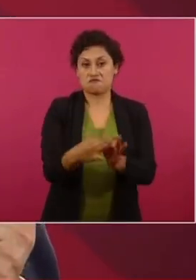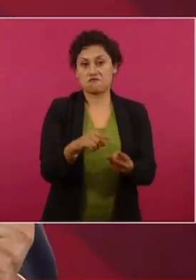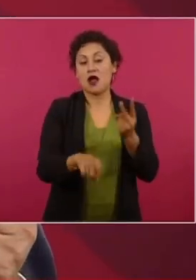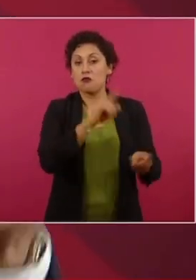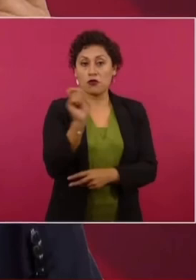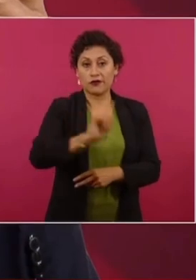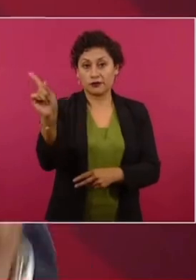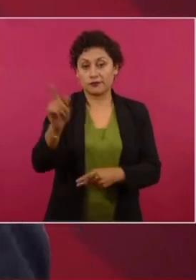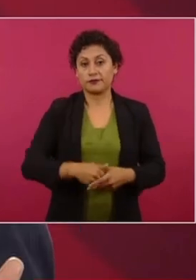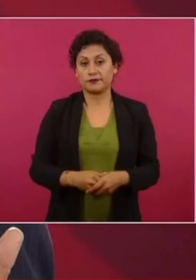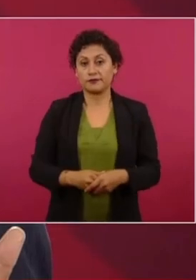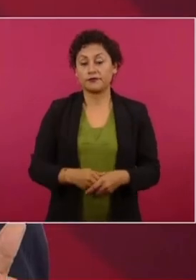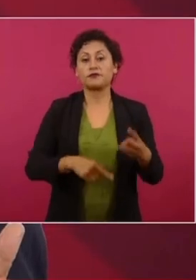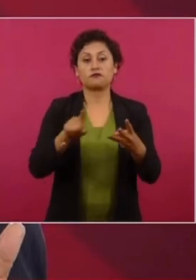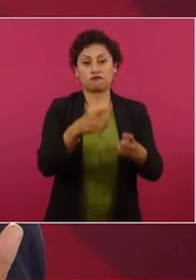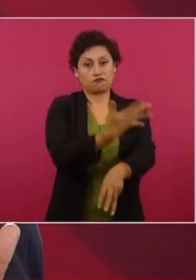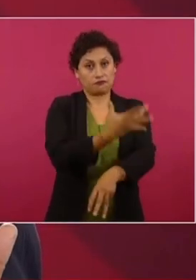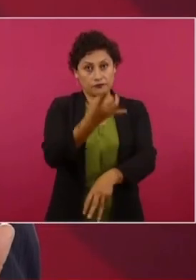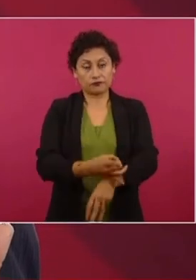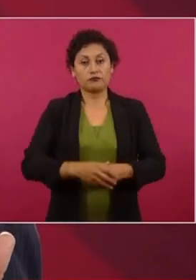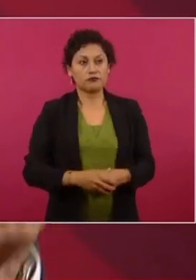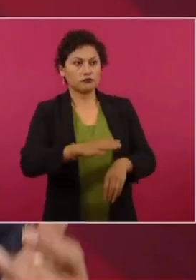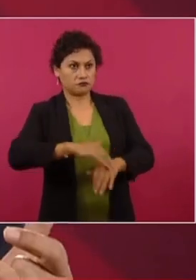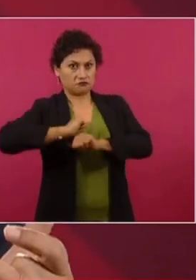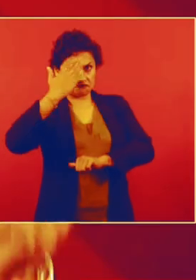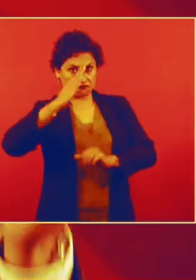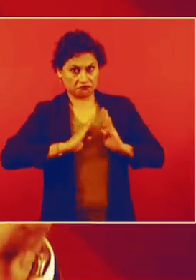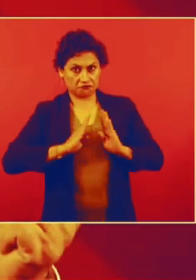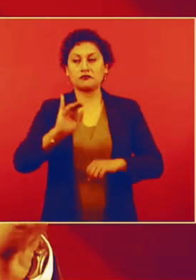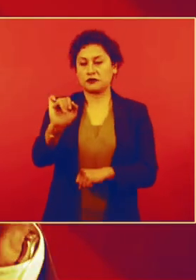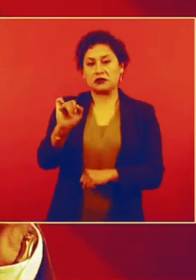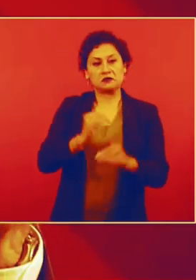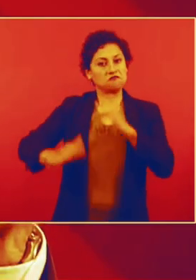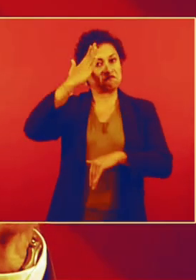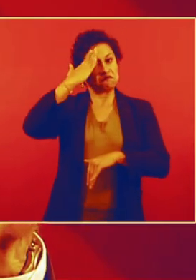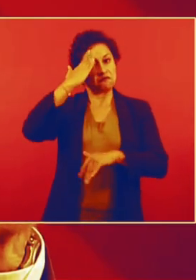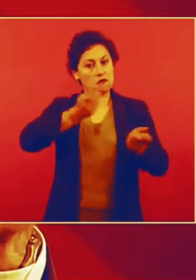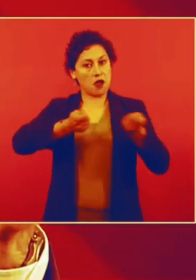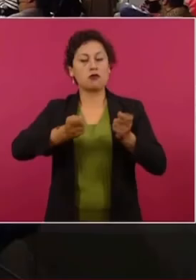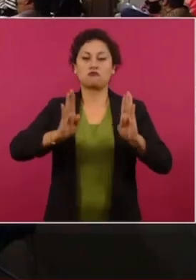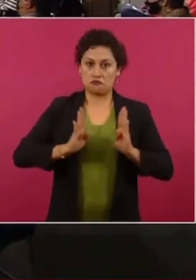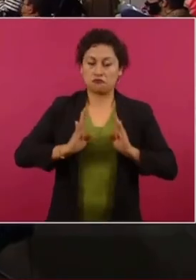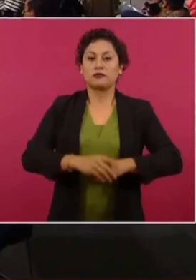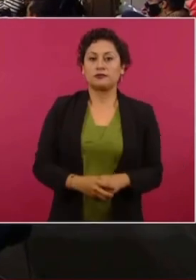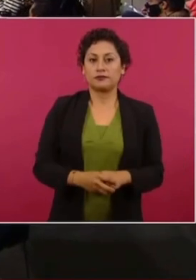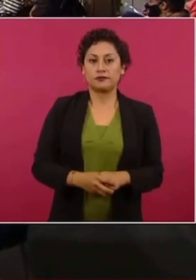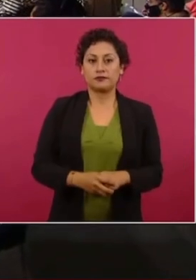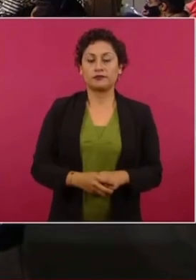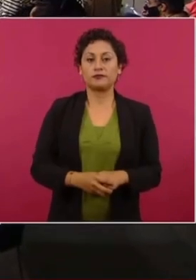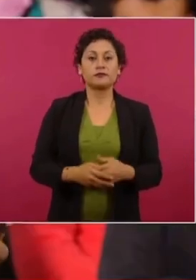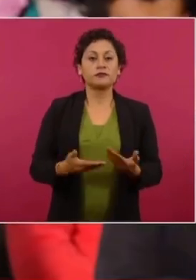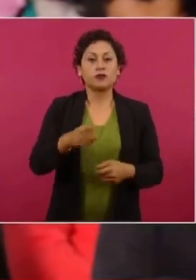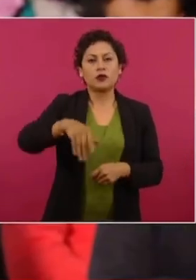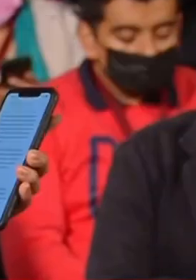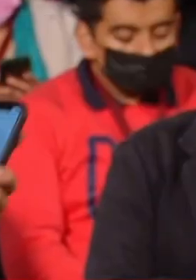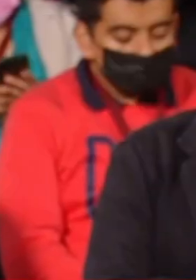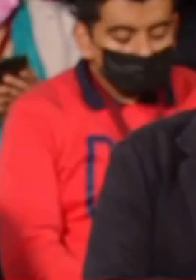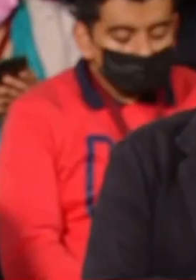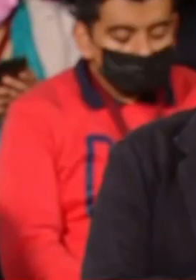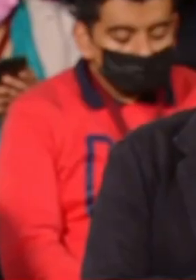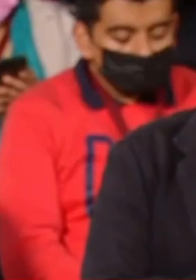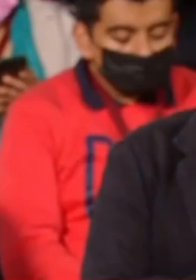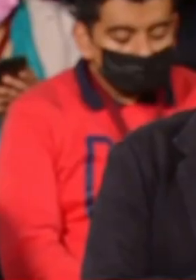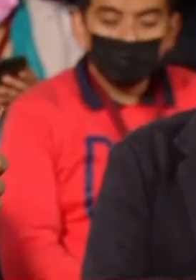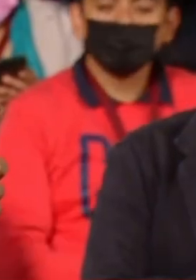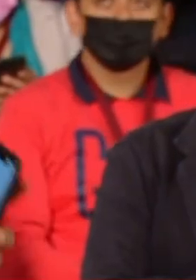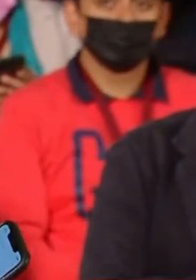profesionalismo, con honestidad. ¿Mando militar? Sí, y mando militar. Por cierto, de lo que mencionaba, que queden en las calles, esta iniciativa que ayer de le